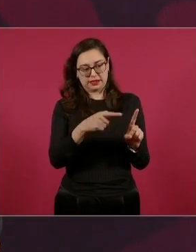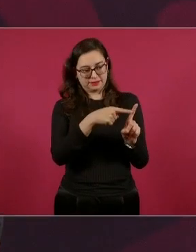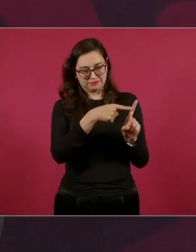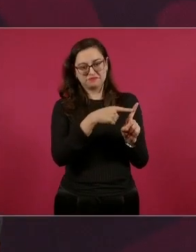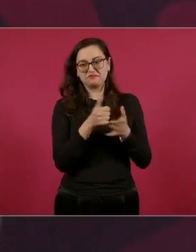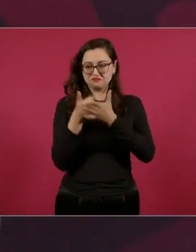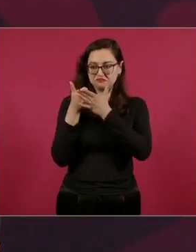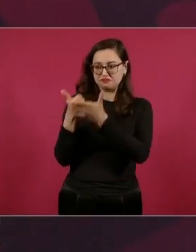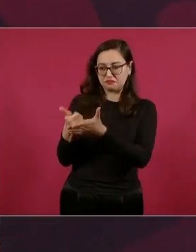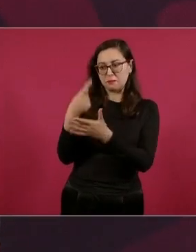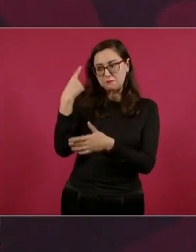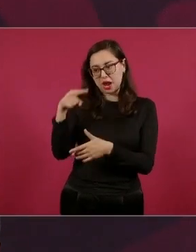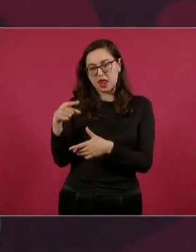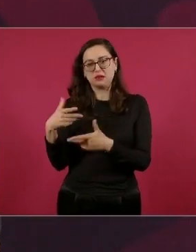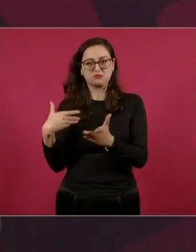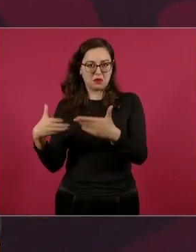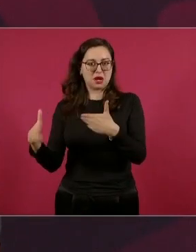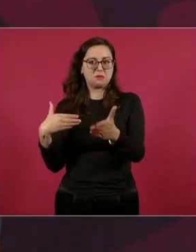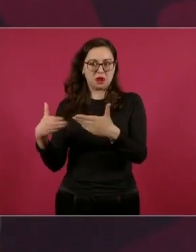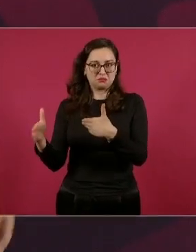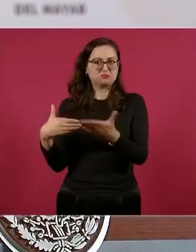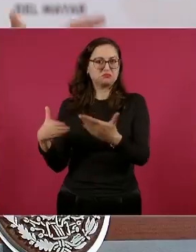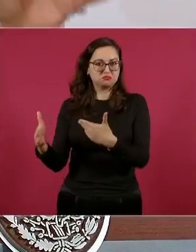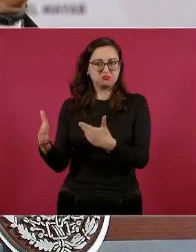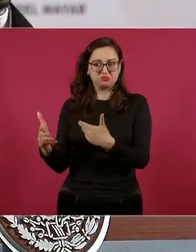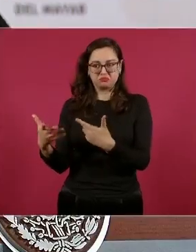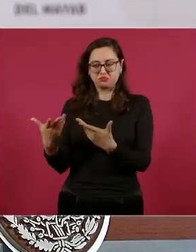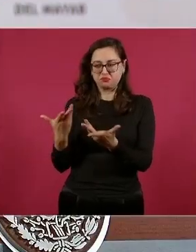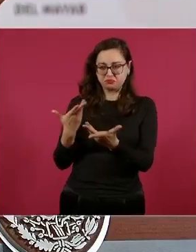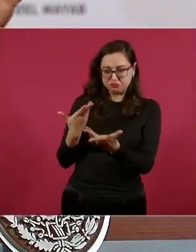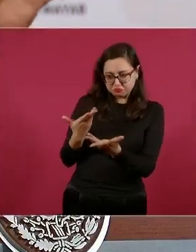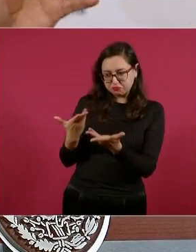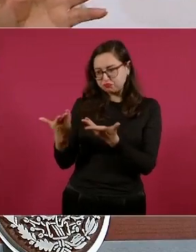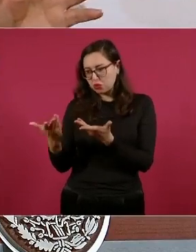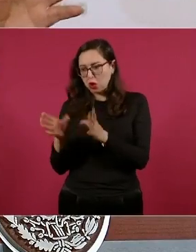Torrijos llegó a un acuerdo,